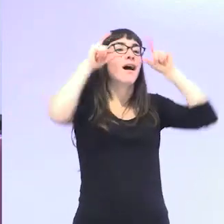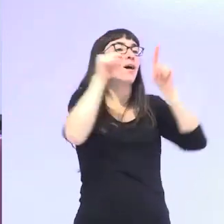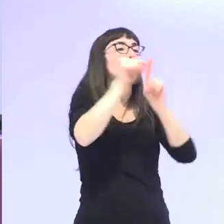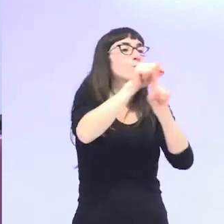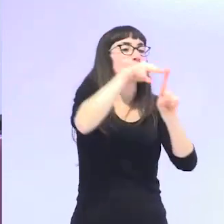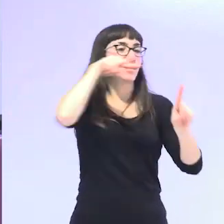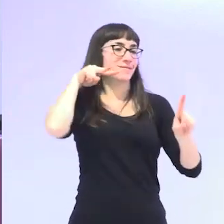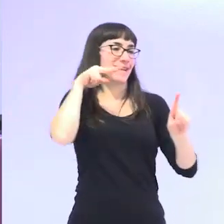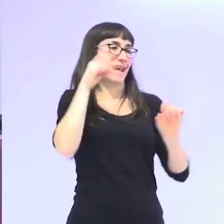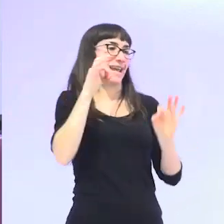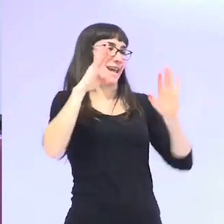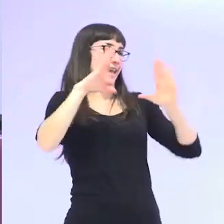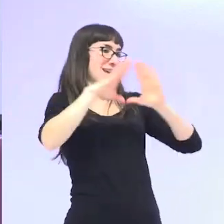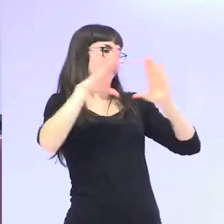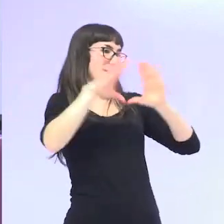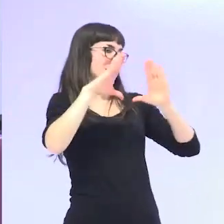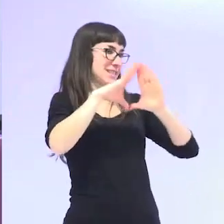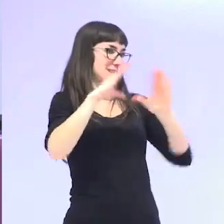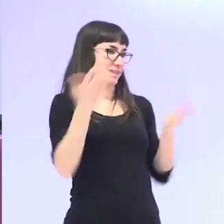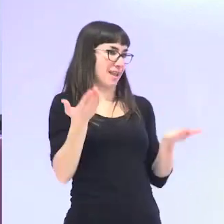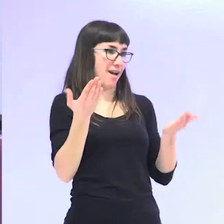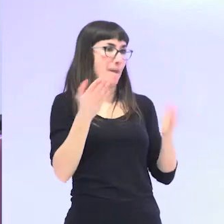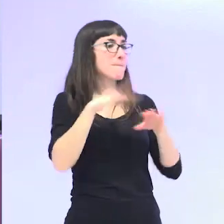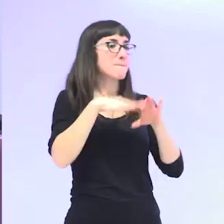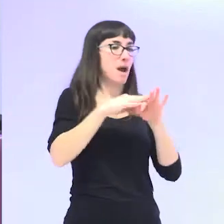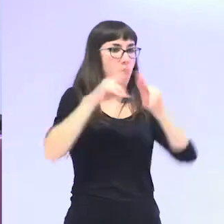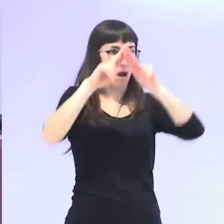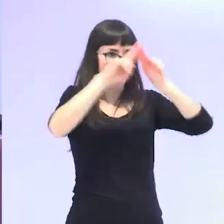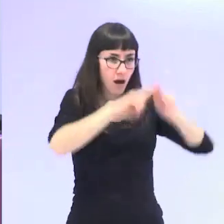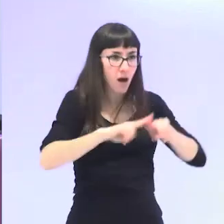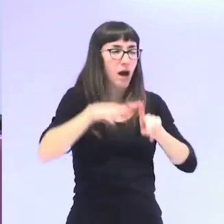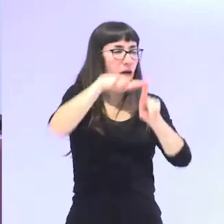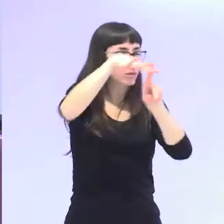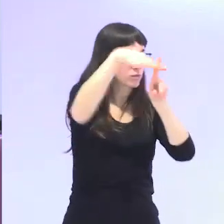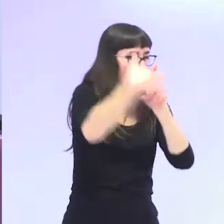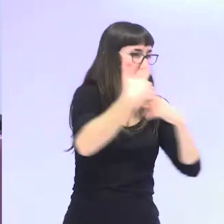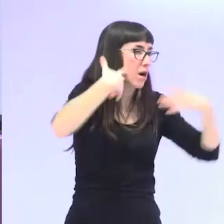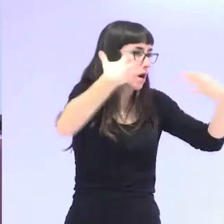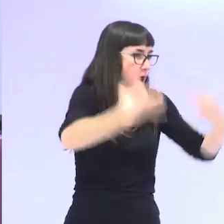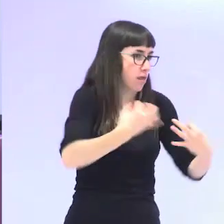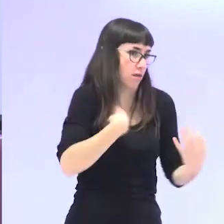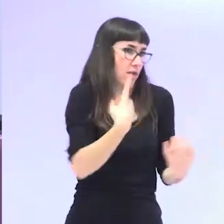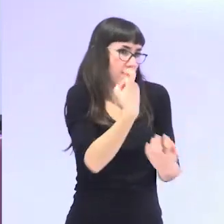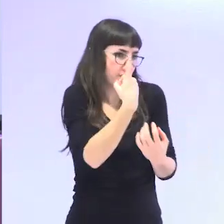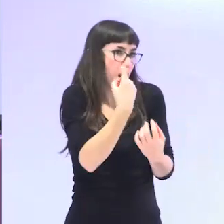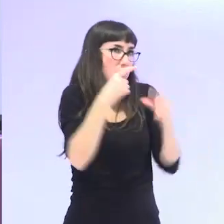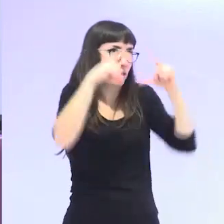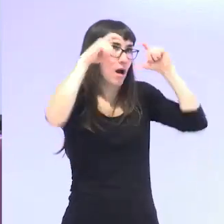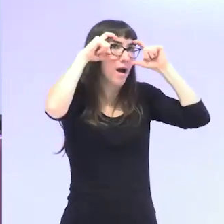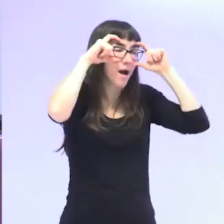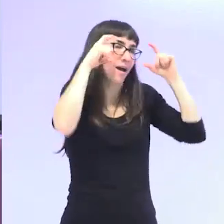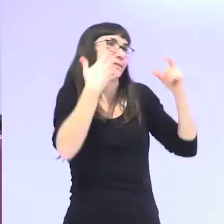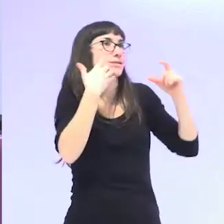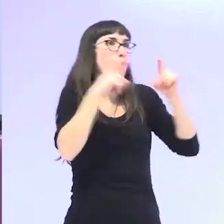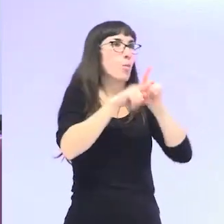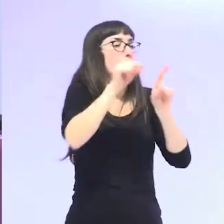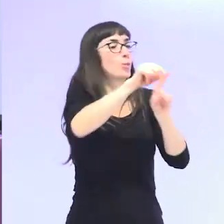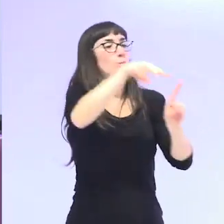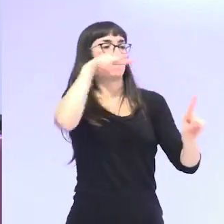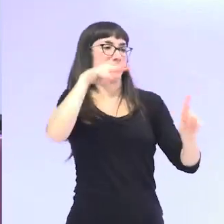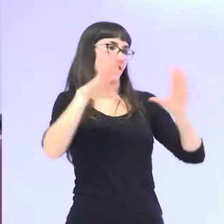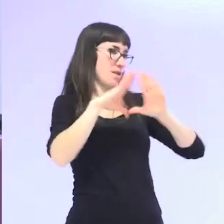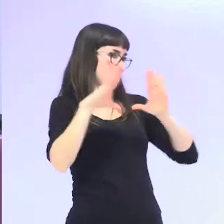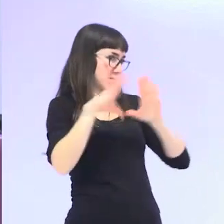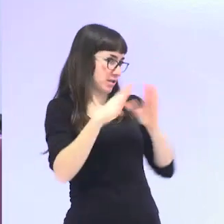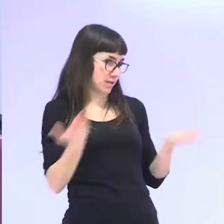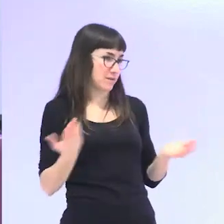ponerme unas gafas feministas para poder analizar la realidad que yo estaba investigando de las personas mayores. Entonces, por lo tanto,